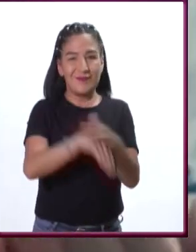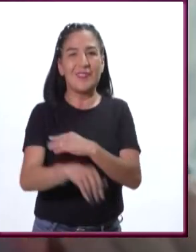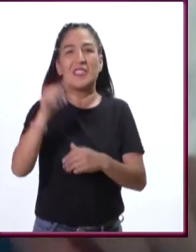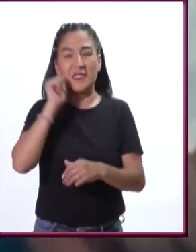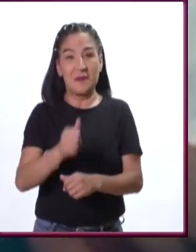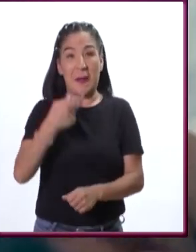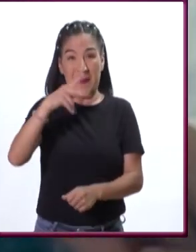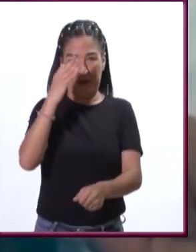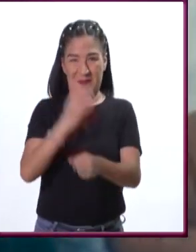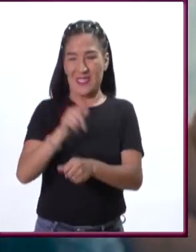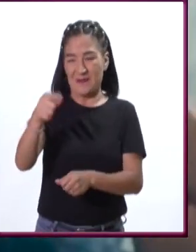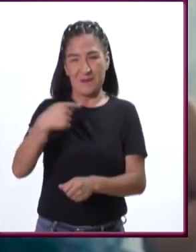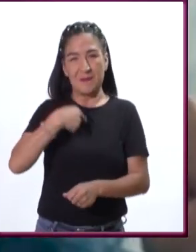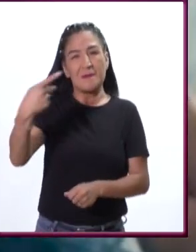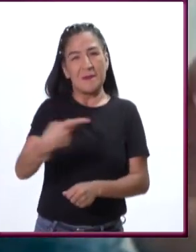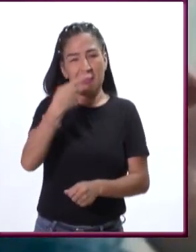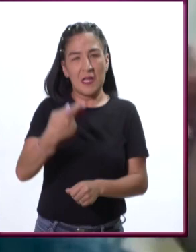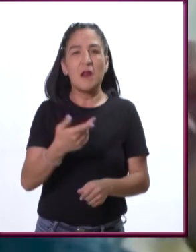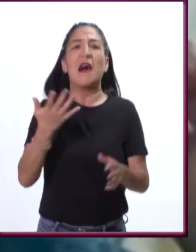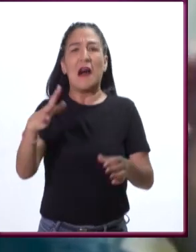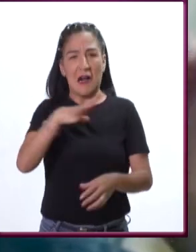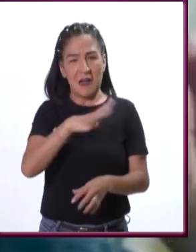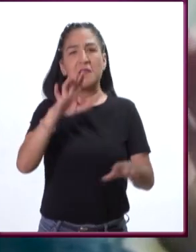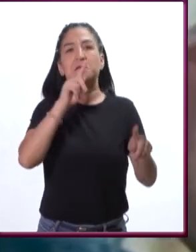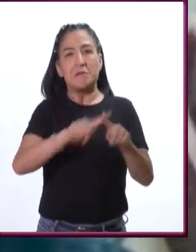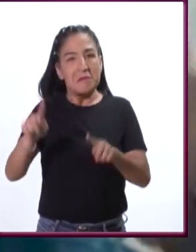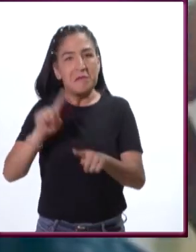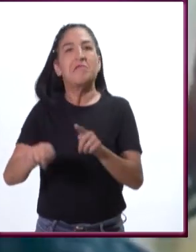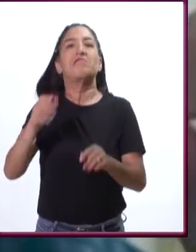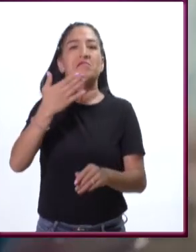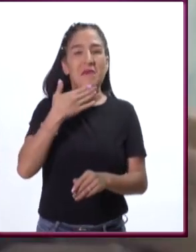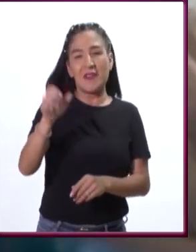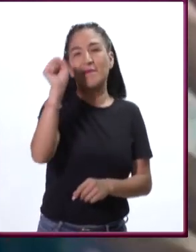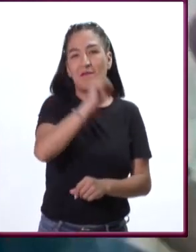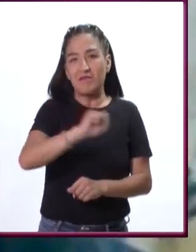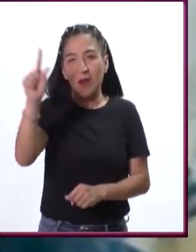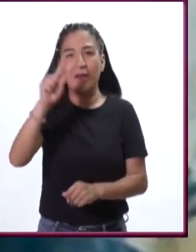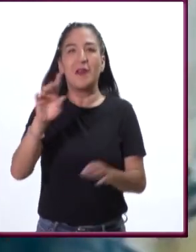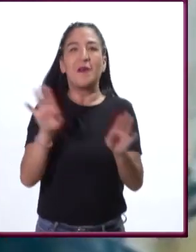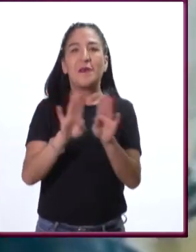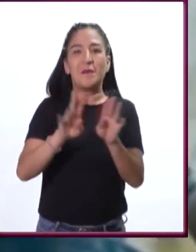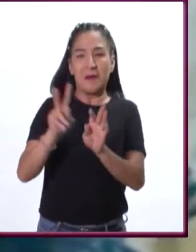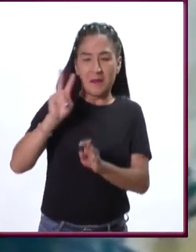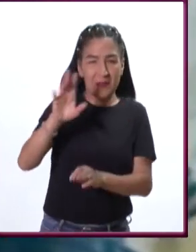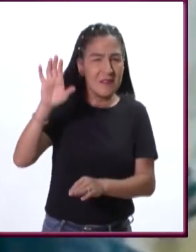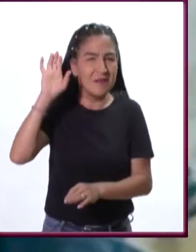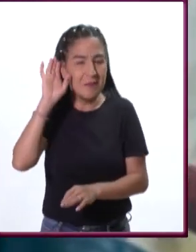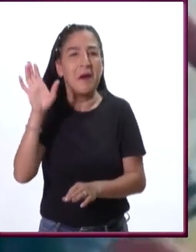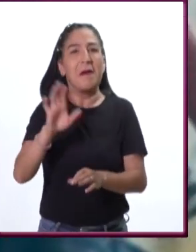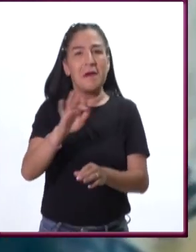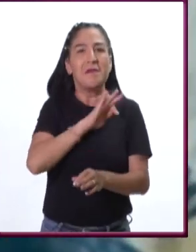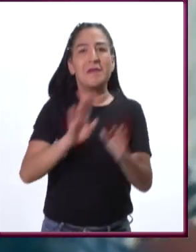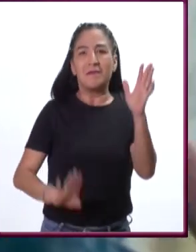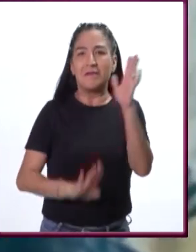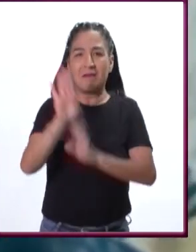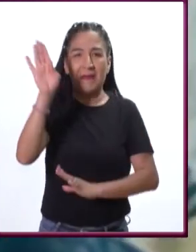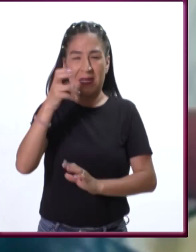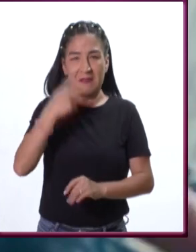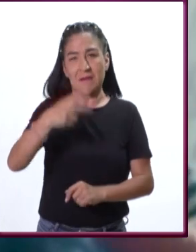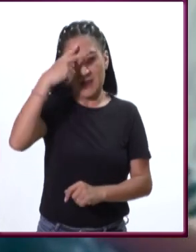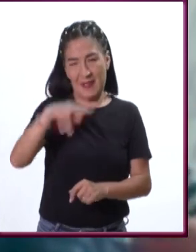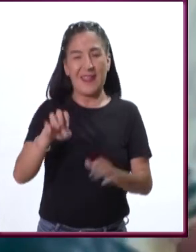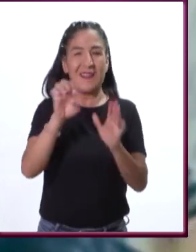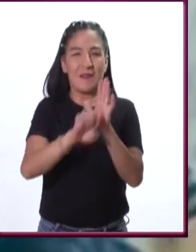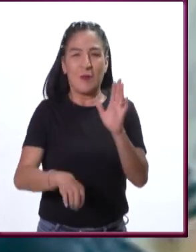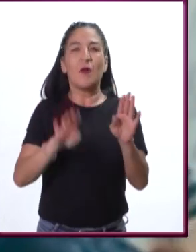pregunta en particular que me haces, hay muchos casos de éxito que están bastante bien documentados, como por ejemplo